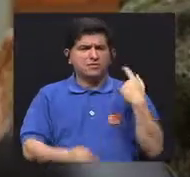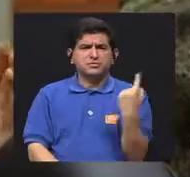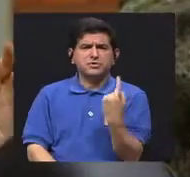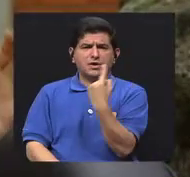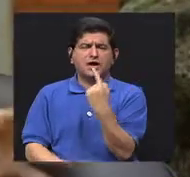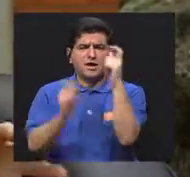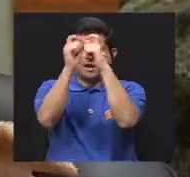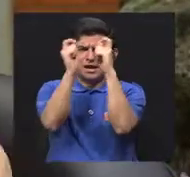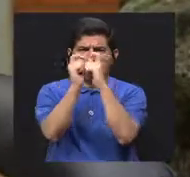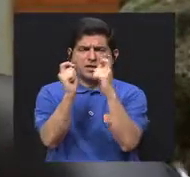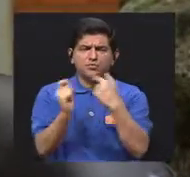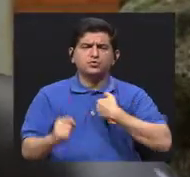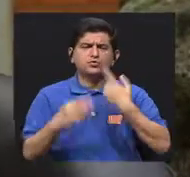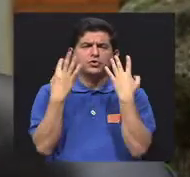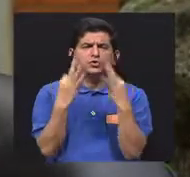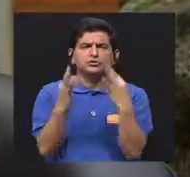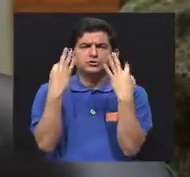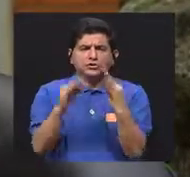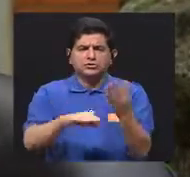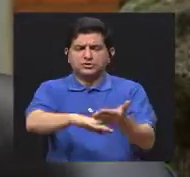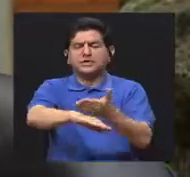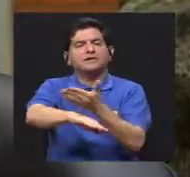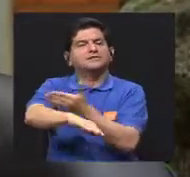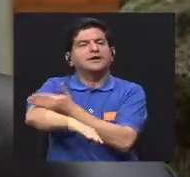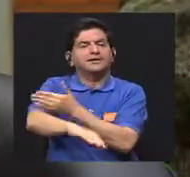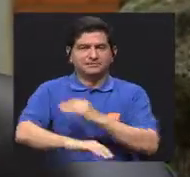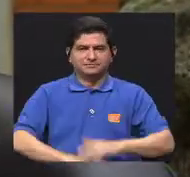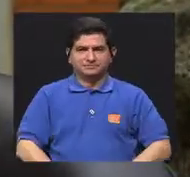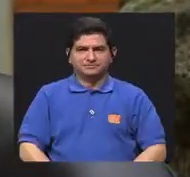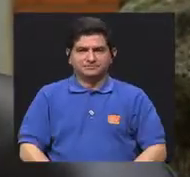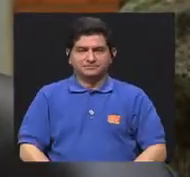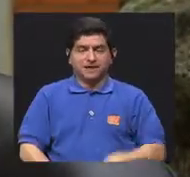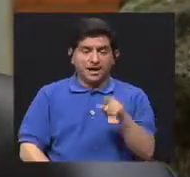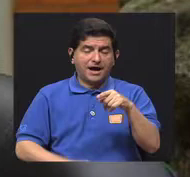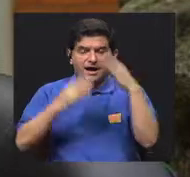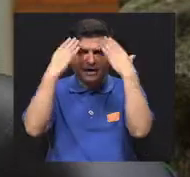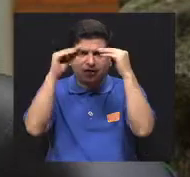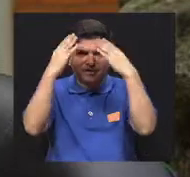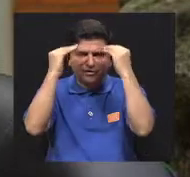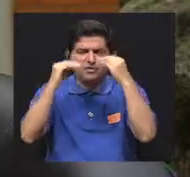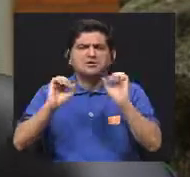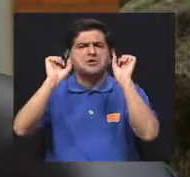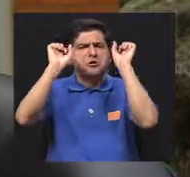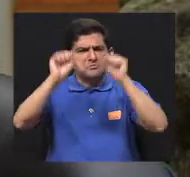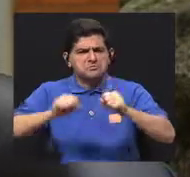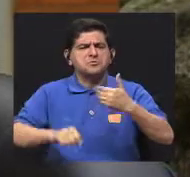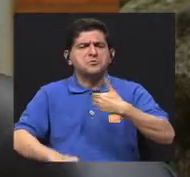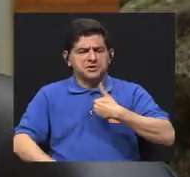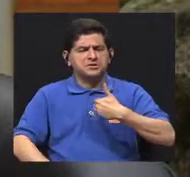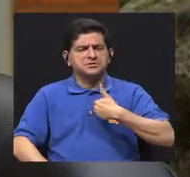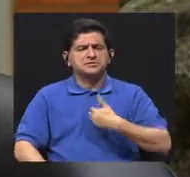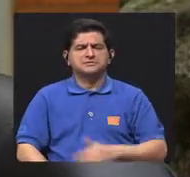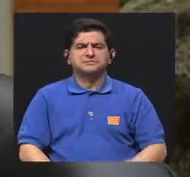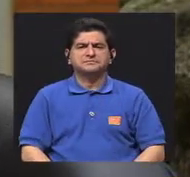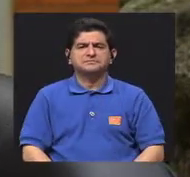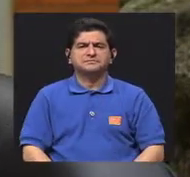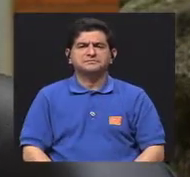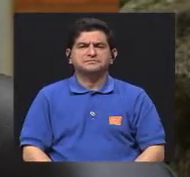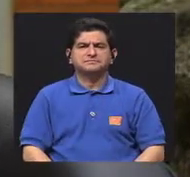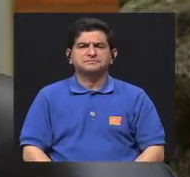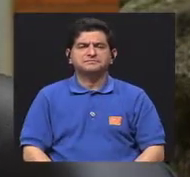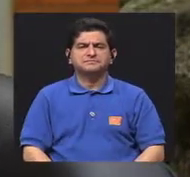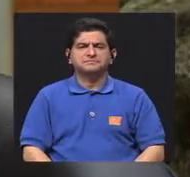en cada uno de los aspectos que estoy tratando de mejorar. Entonces, a través de los reportes va a poder obtener eso también.